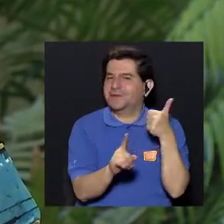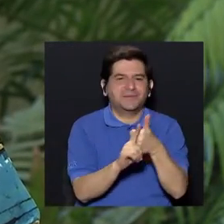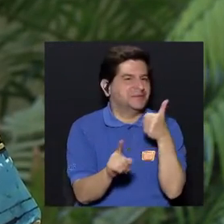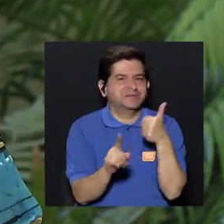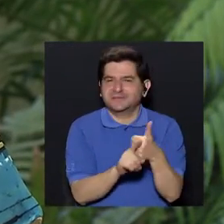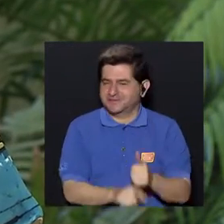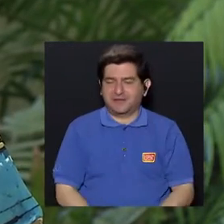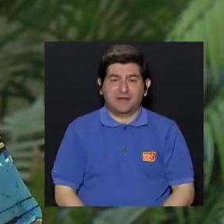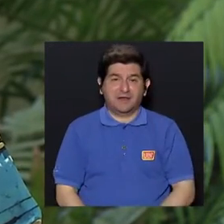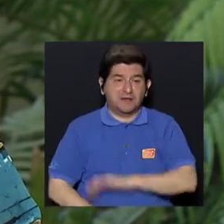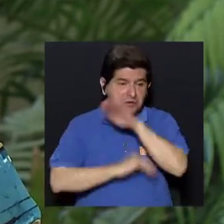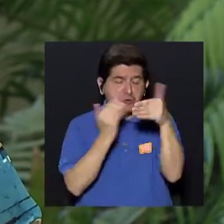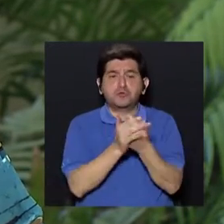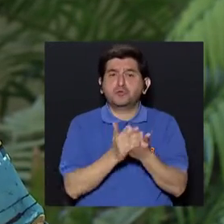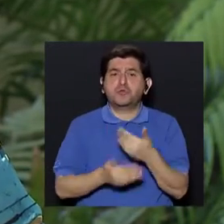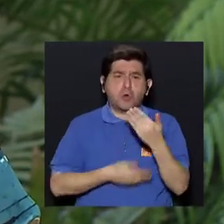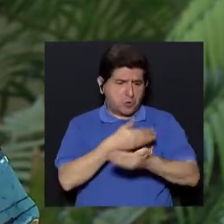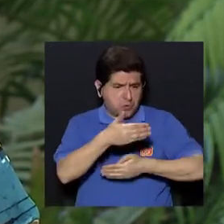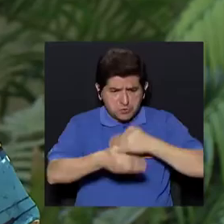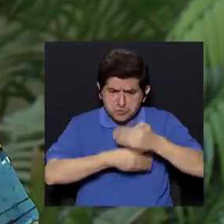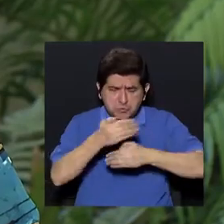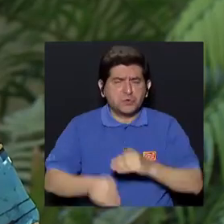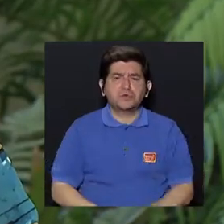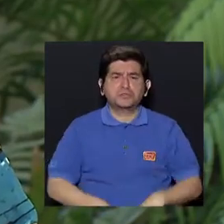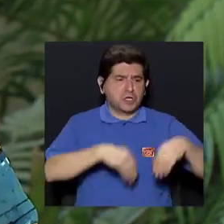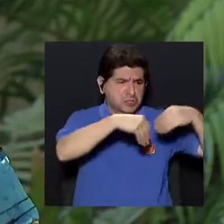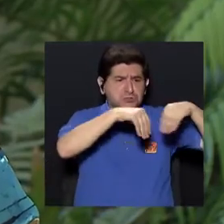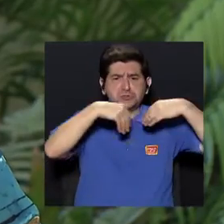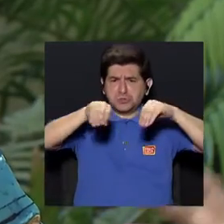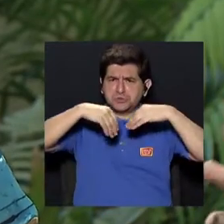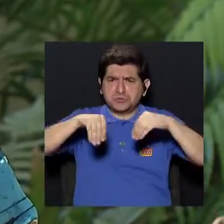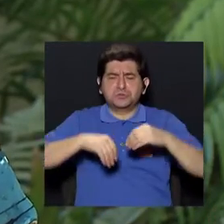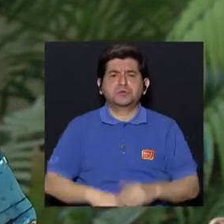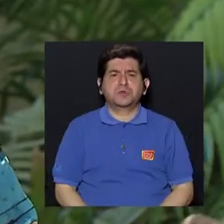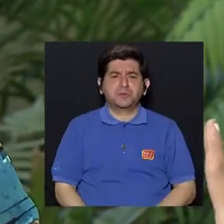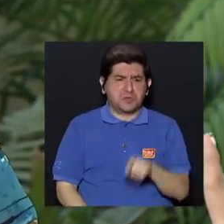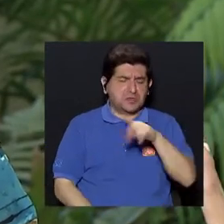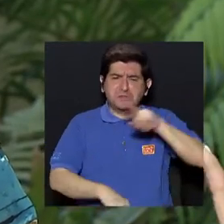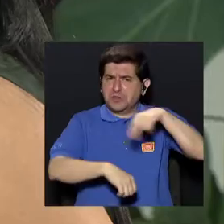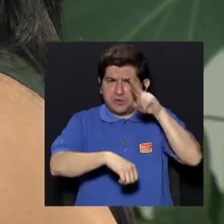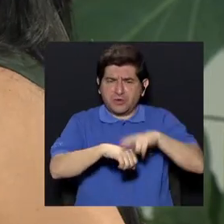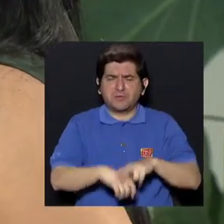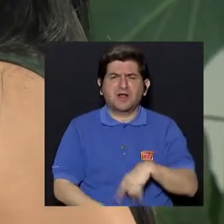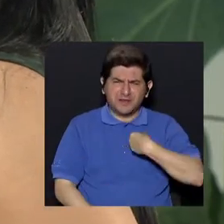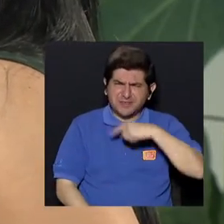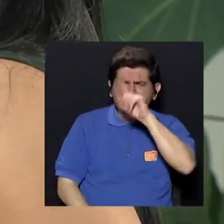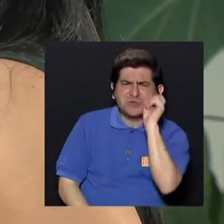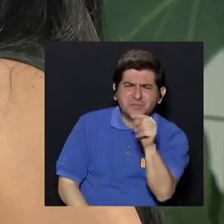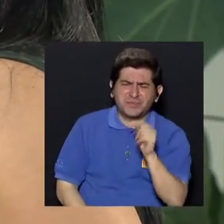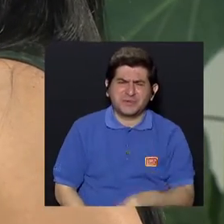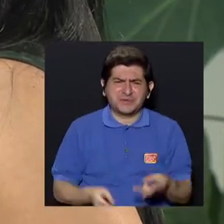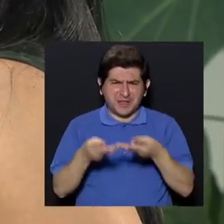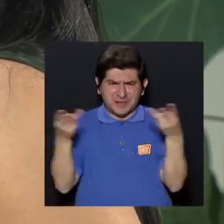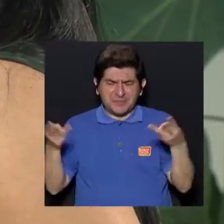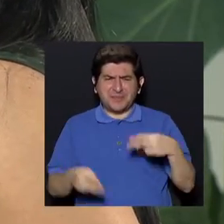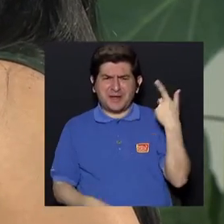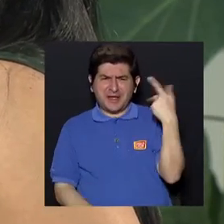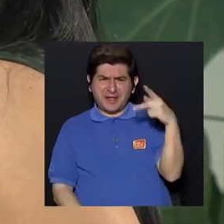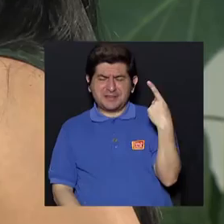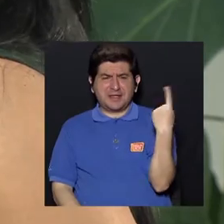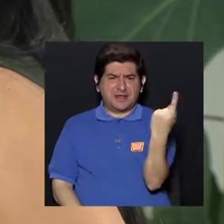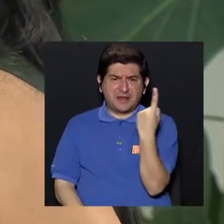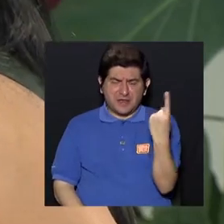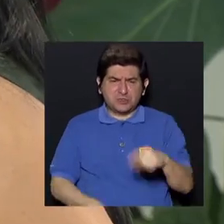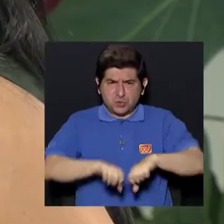tal, ¿verdad? Porque ahí todos lo manipulamos, se venden en tiendas y demás. Sí, te iba a preguntar, si es un material que es peligroso